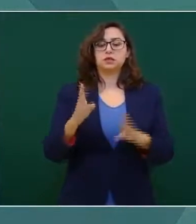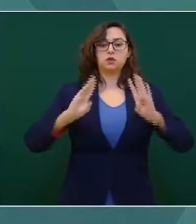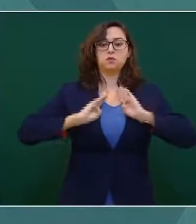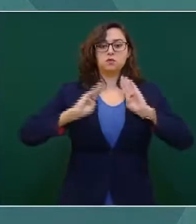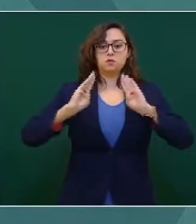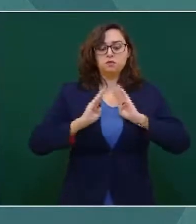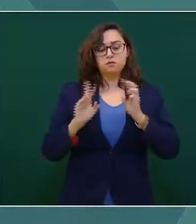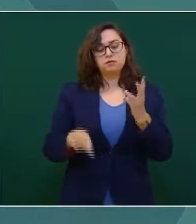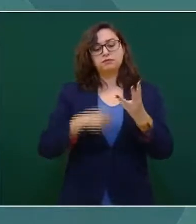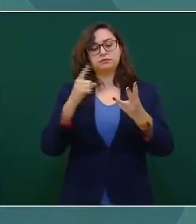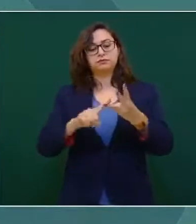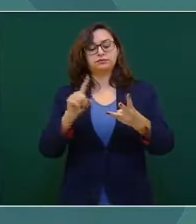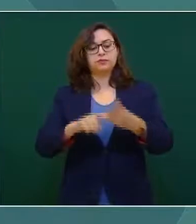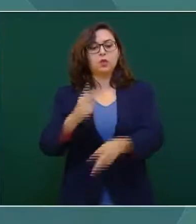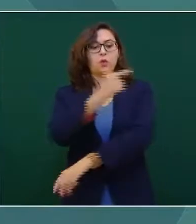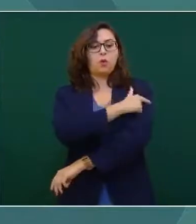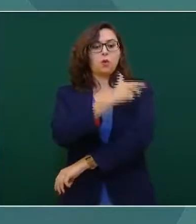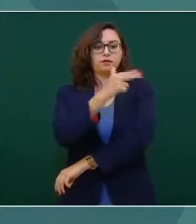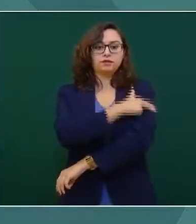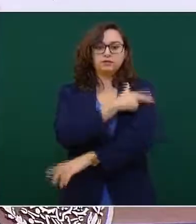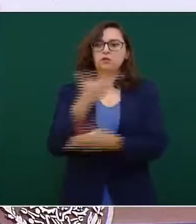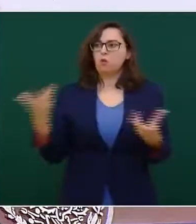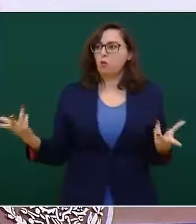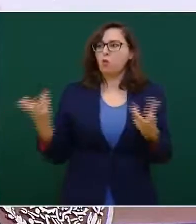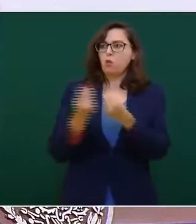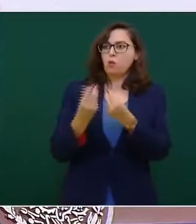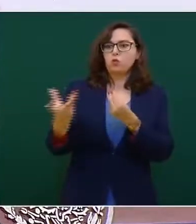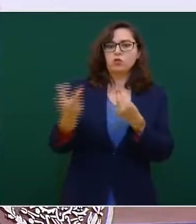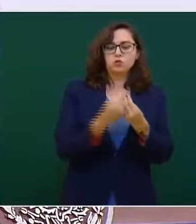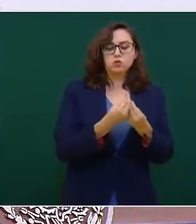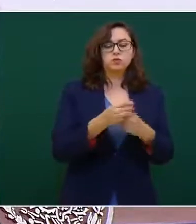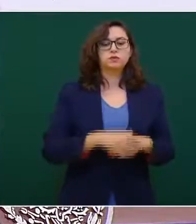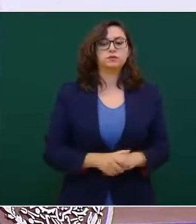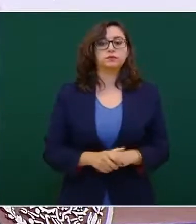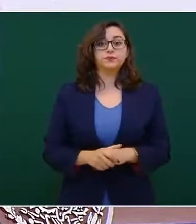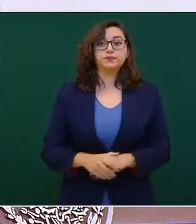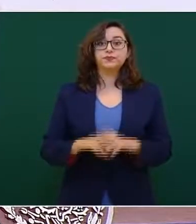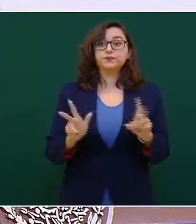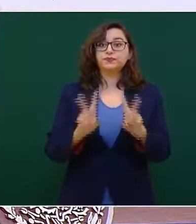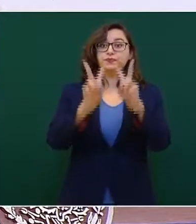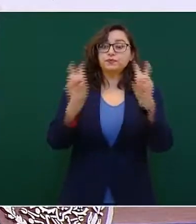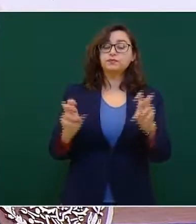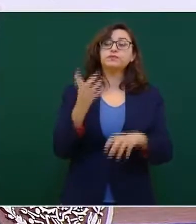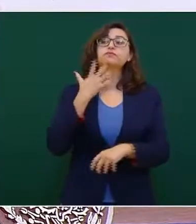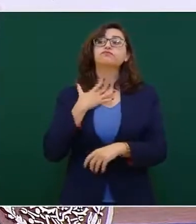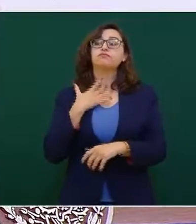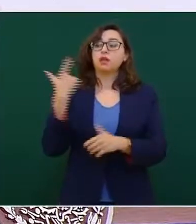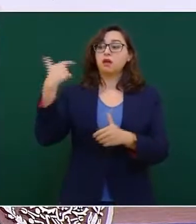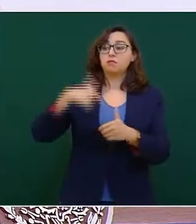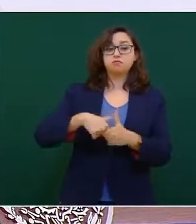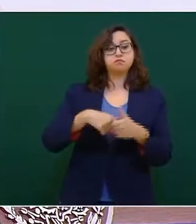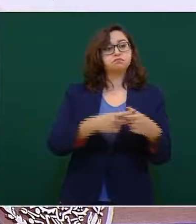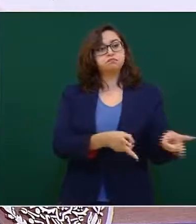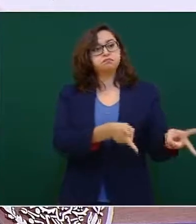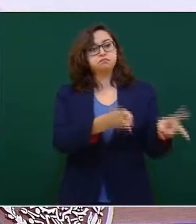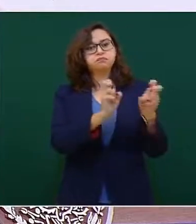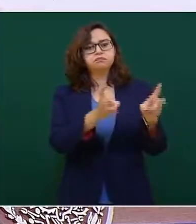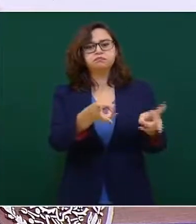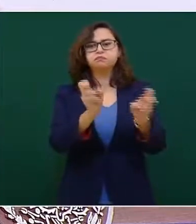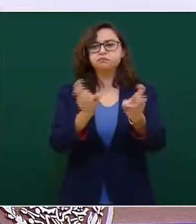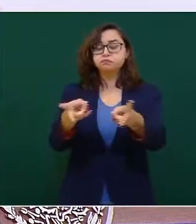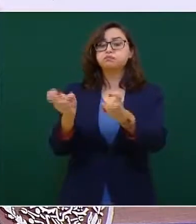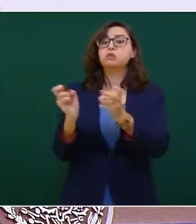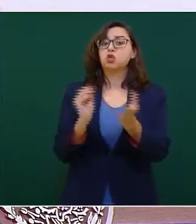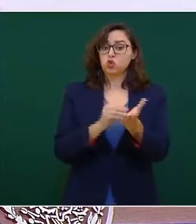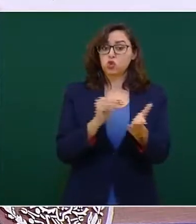Y puedo decirles que en materia de robo de hidrocarburos, tenemos perfectamente claras cuáles son